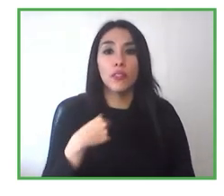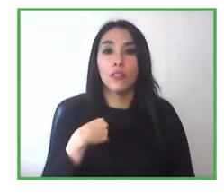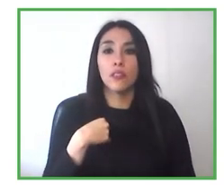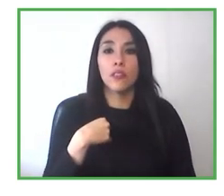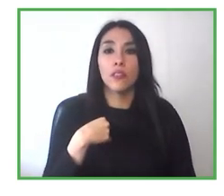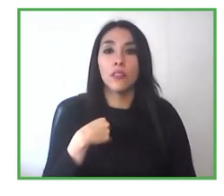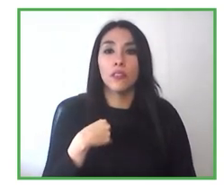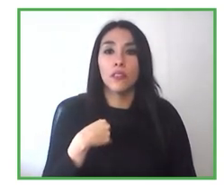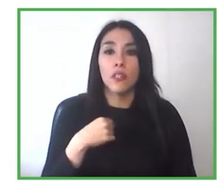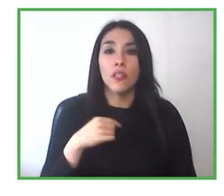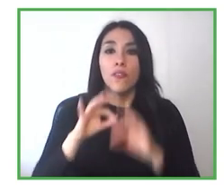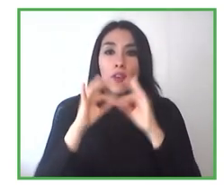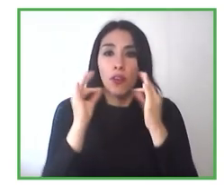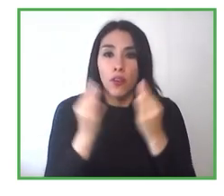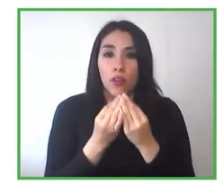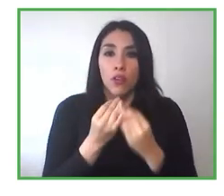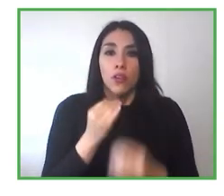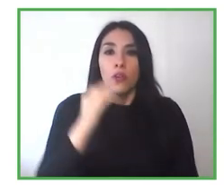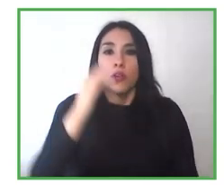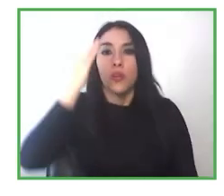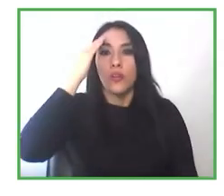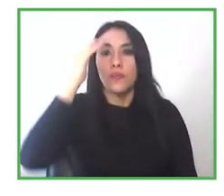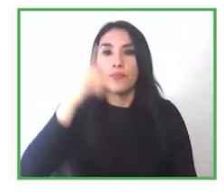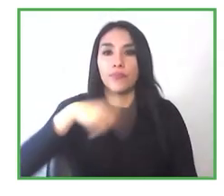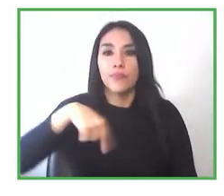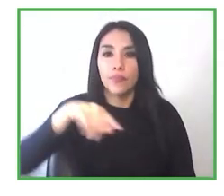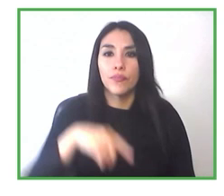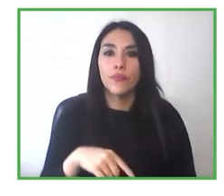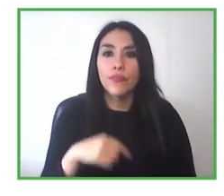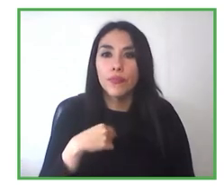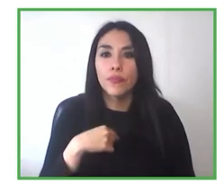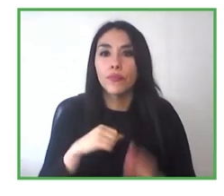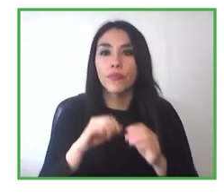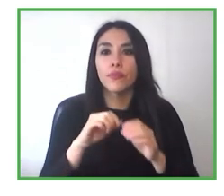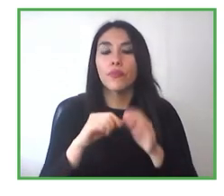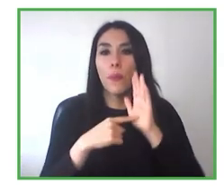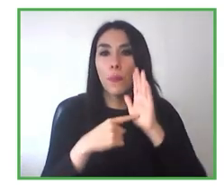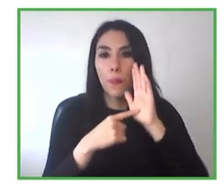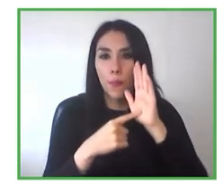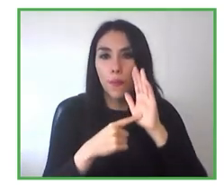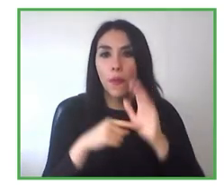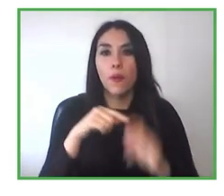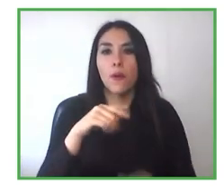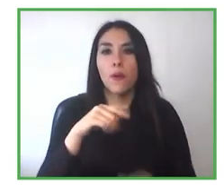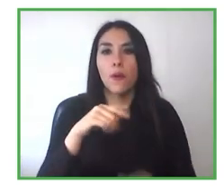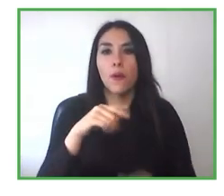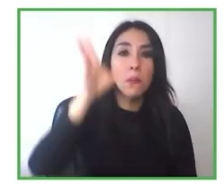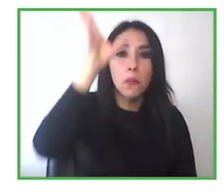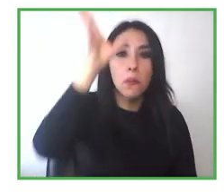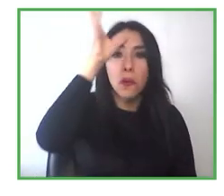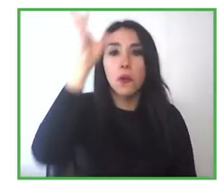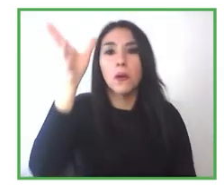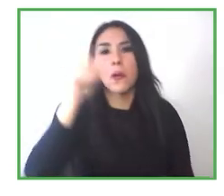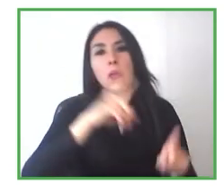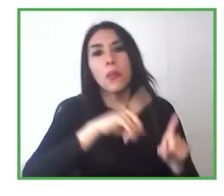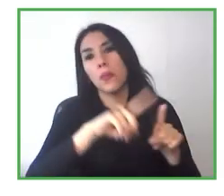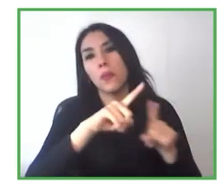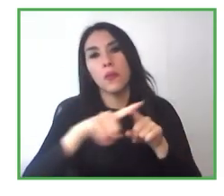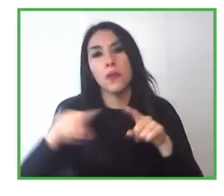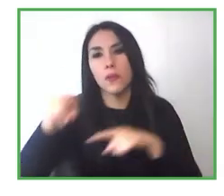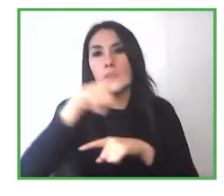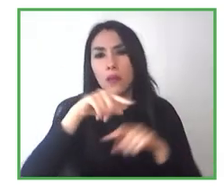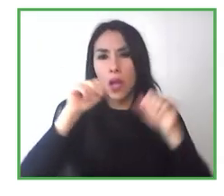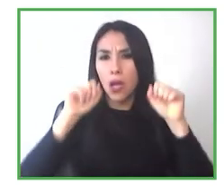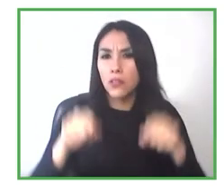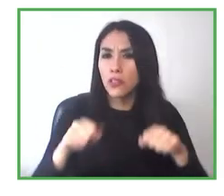si no es por esas familias, esa madre, ese padre, o hermano, que les dice, vamos, tú eres competente, tú puedes trabajar en lo que